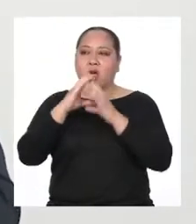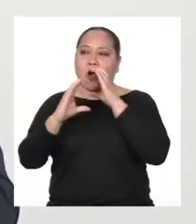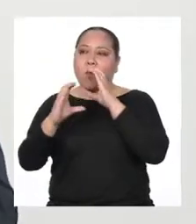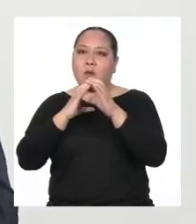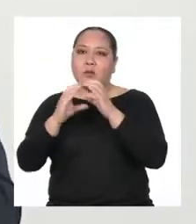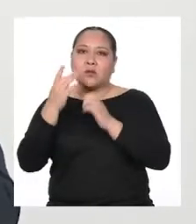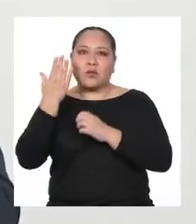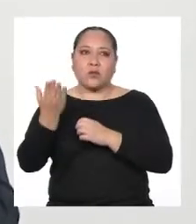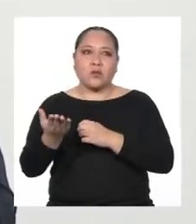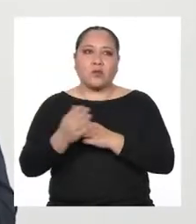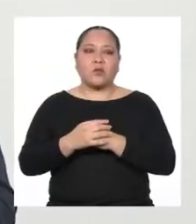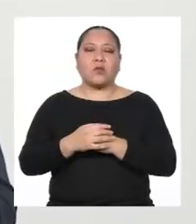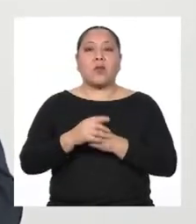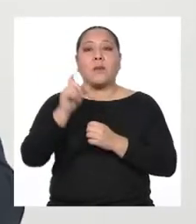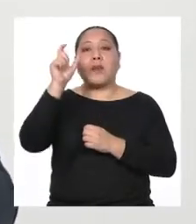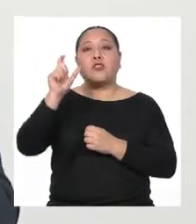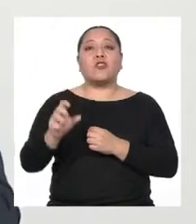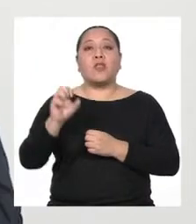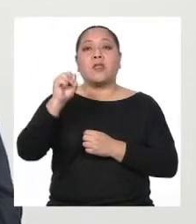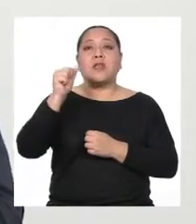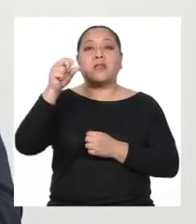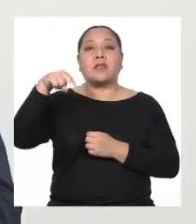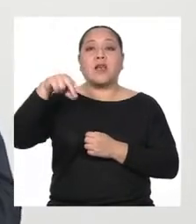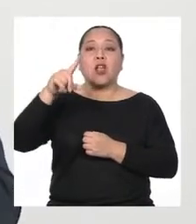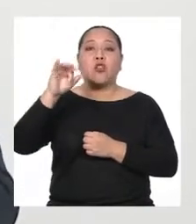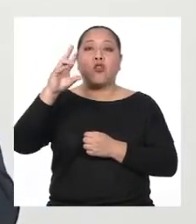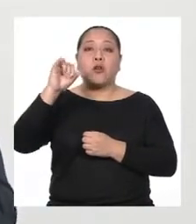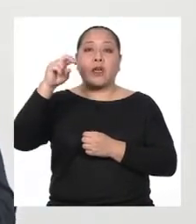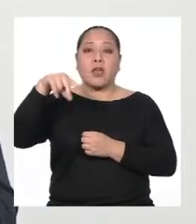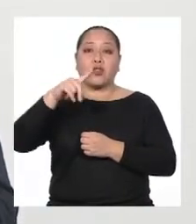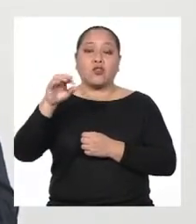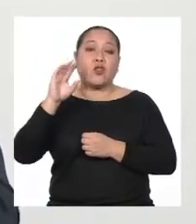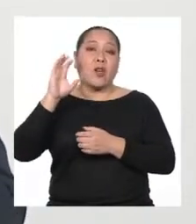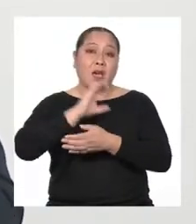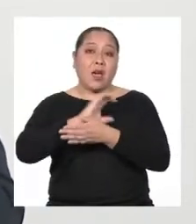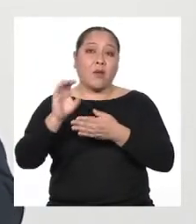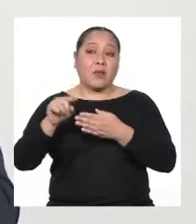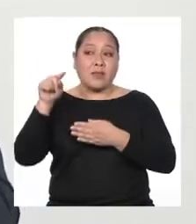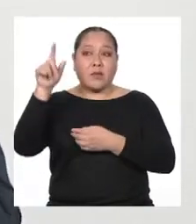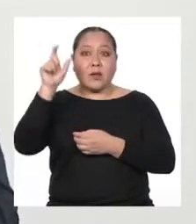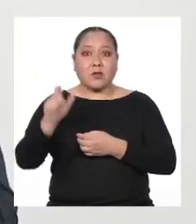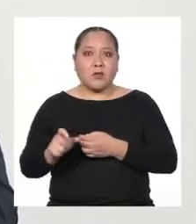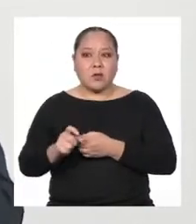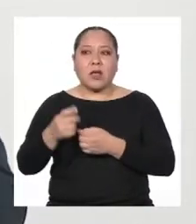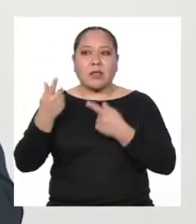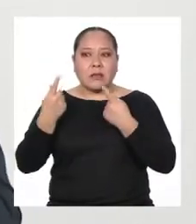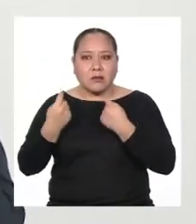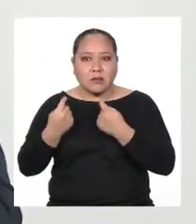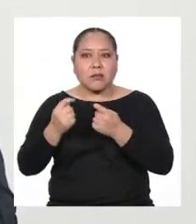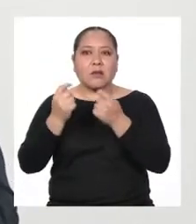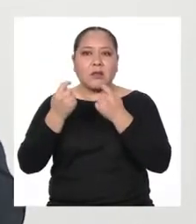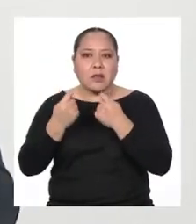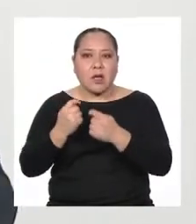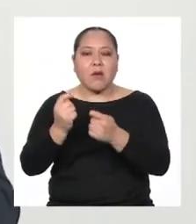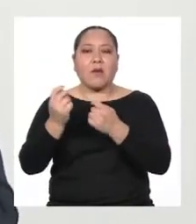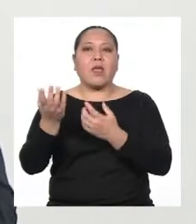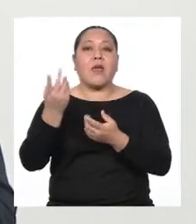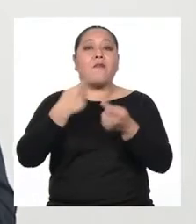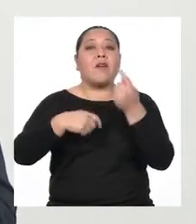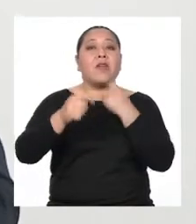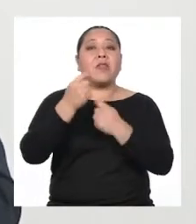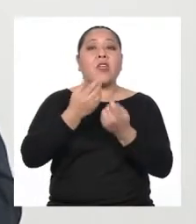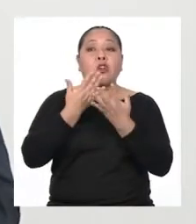tuve con alguien de San Lorenzo En Cajamarca Esta persona tenía que sacar adelante algunos productos de su